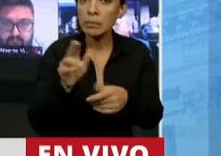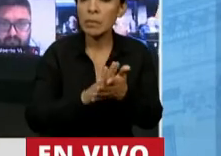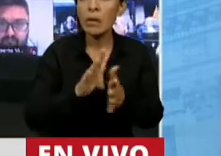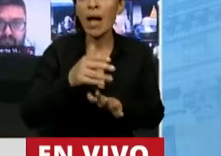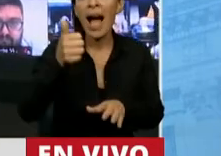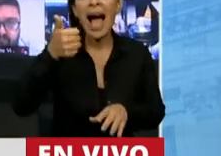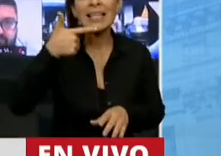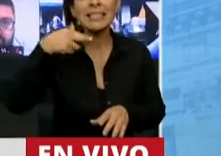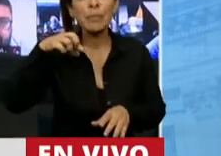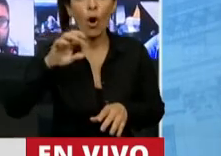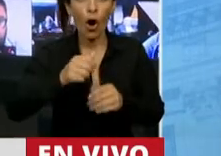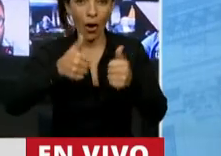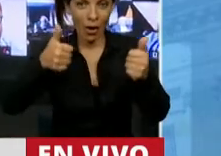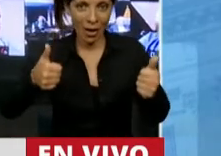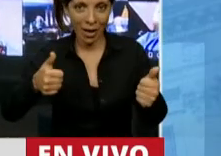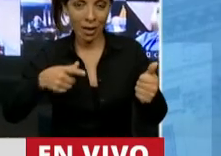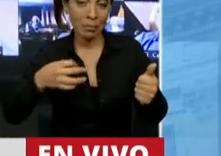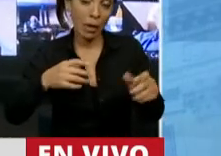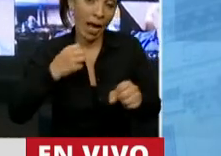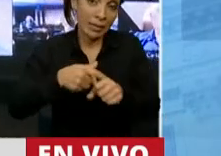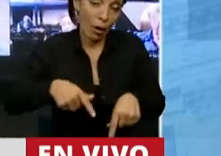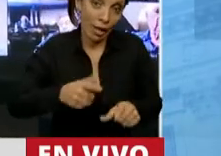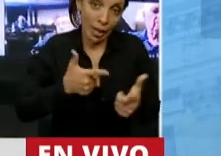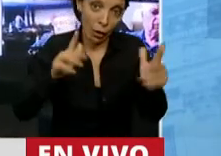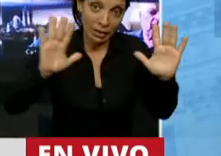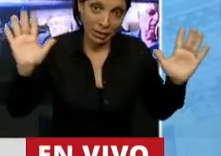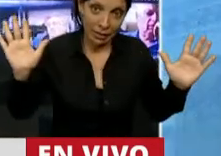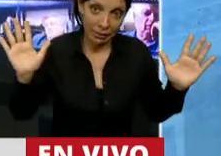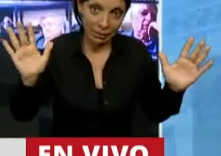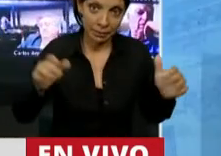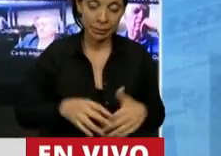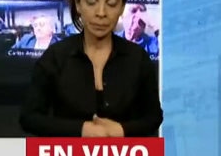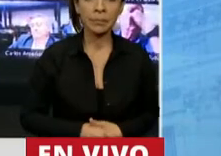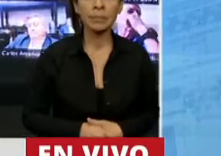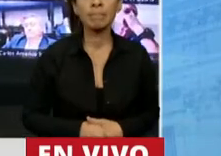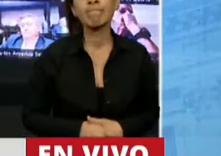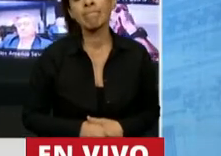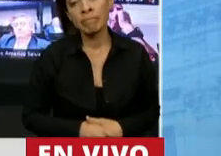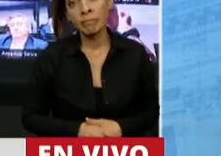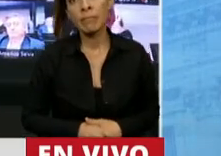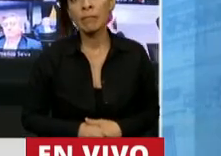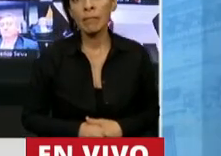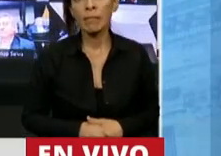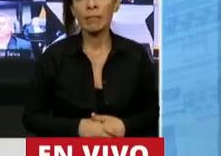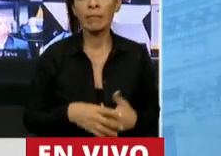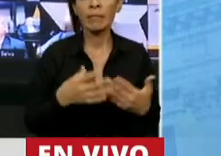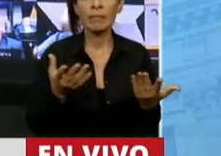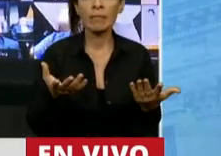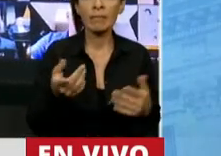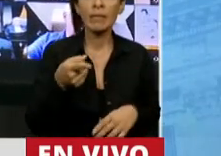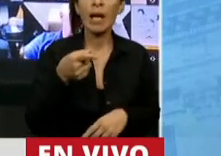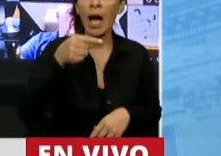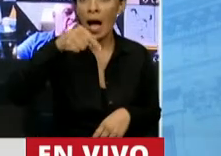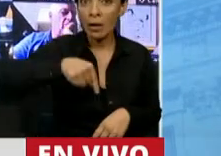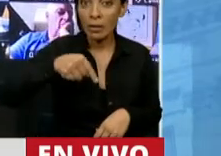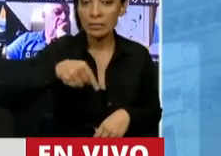en un ASPO que ya no existe, a esta Honorable Cámara de Diputados de la Nación. Por lo cual, a